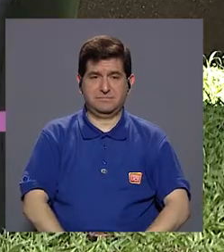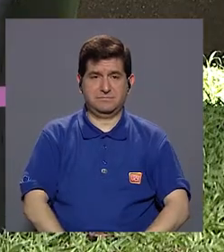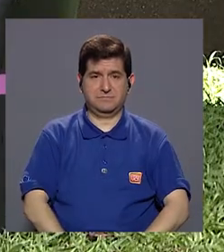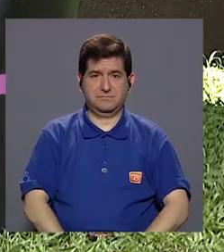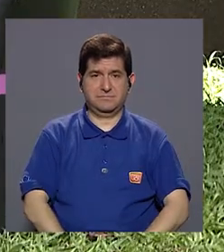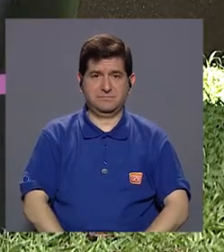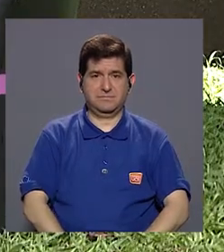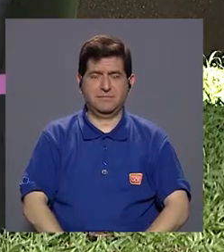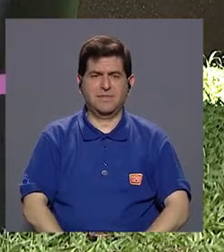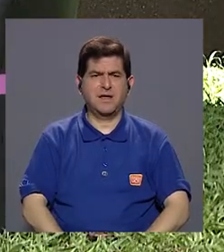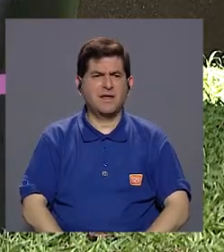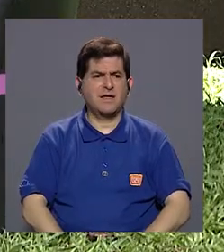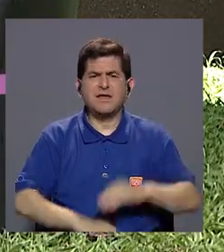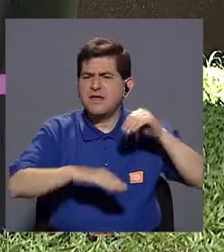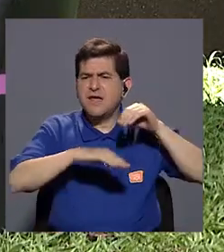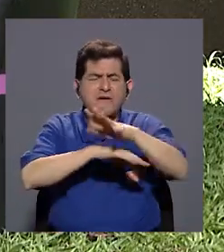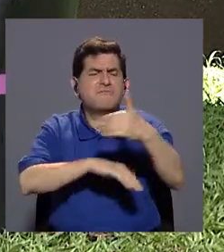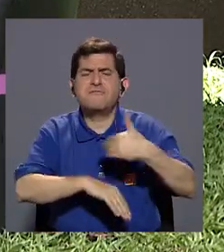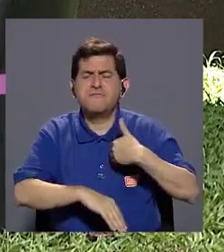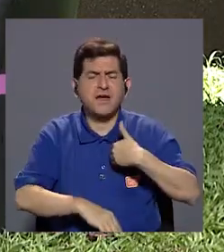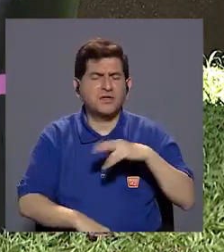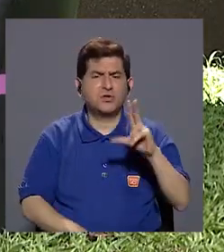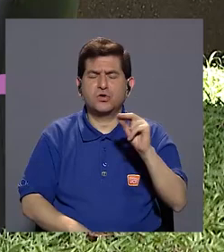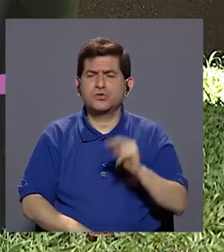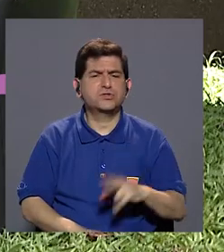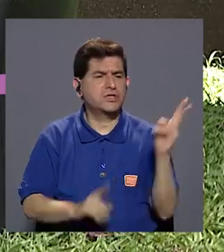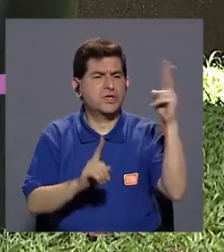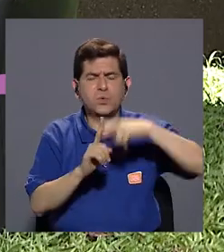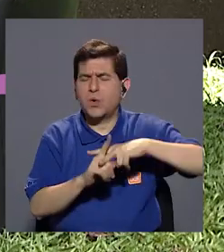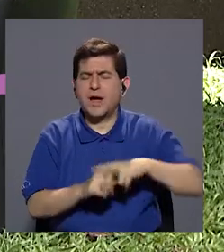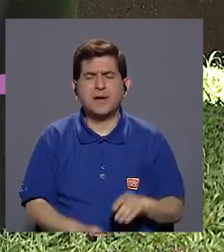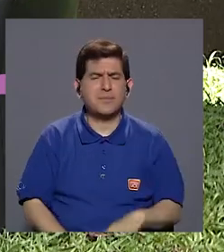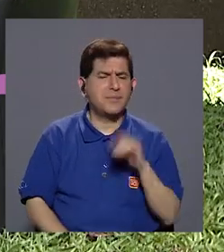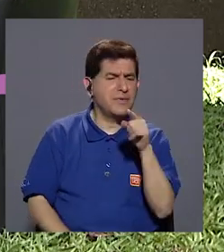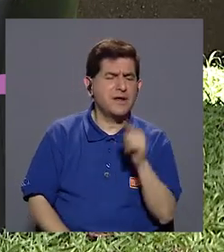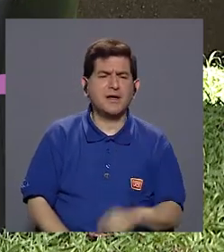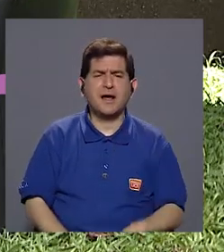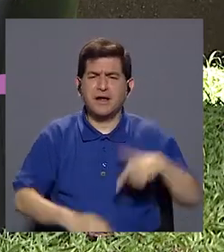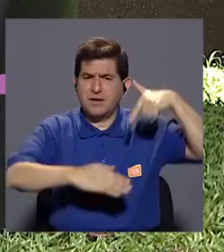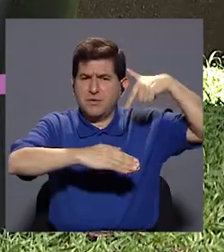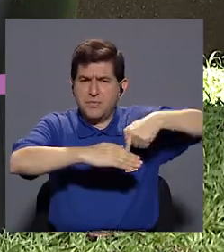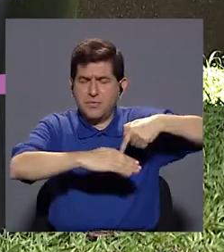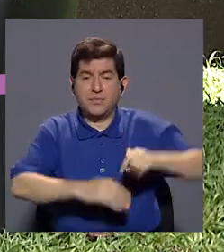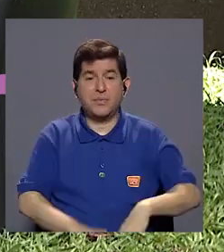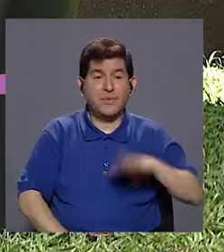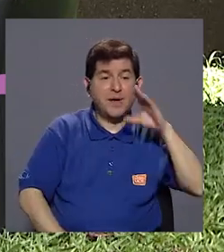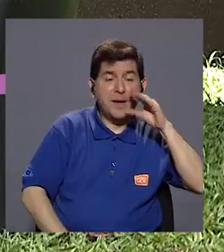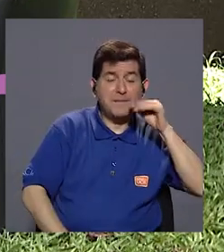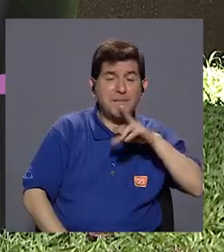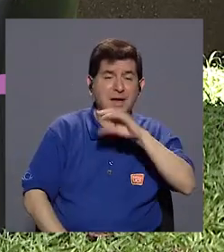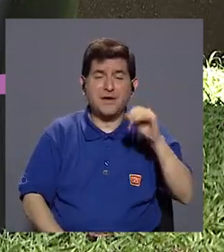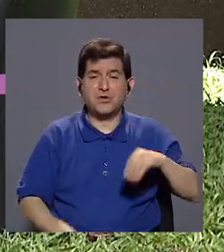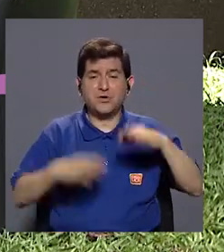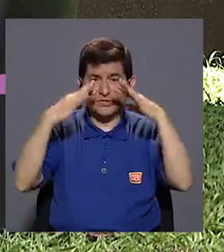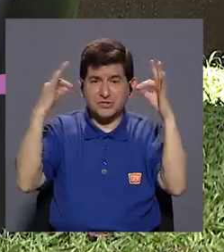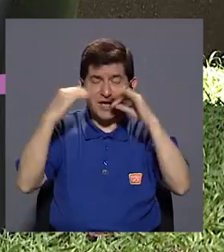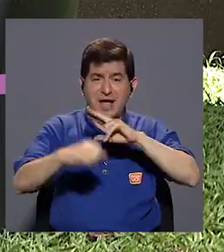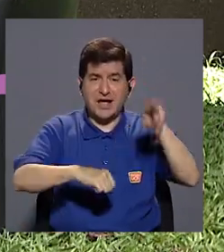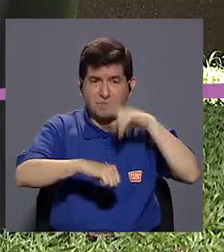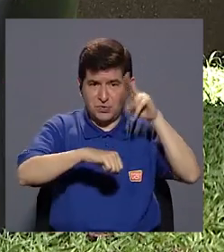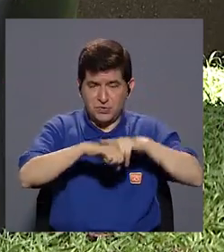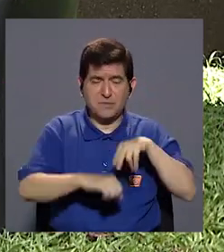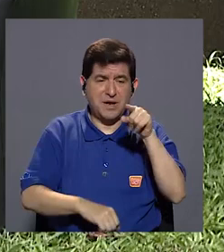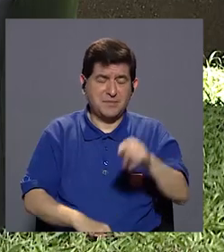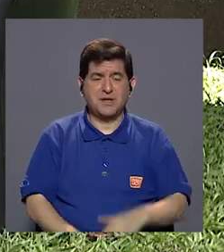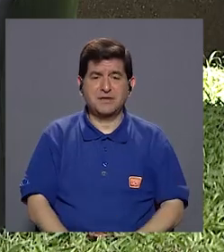¿Y qué consecuencias tendríamos si no vacunamos? Desgraciadamente, digamos, en perros y en gatos es muy común que adquieran,